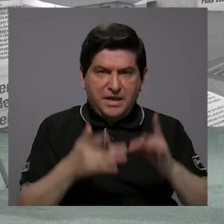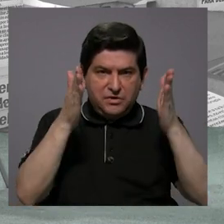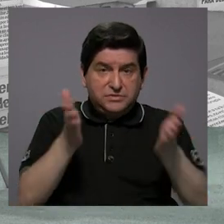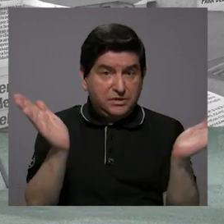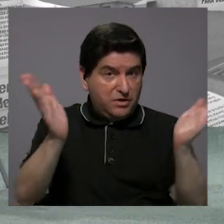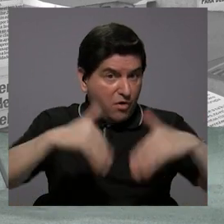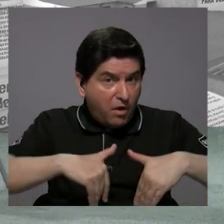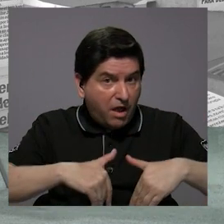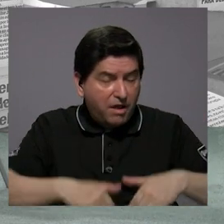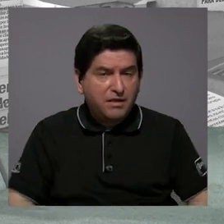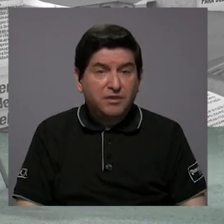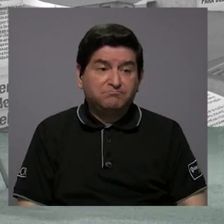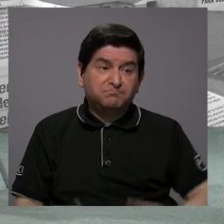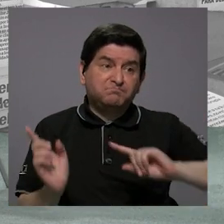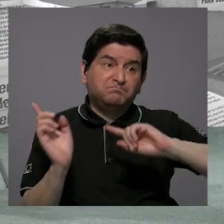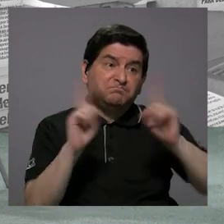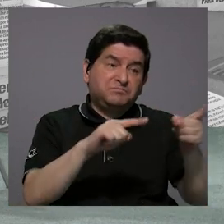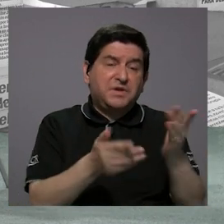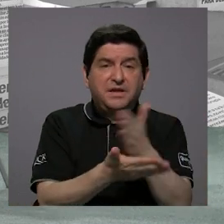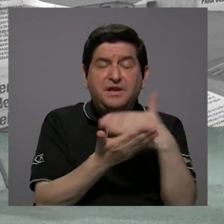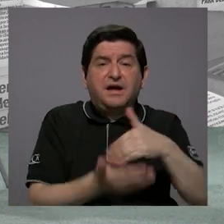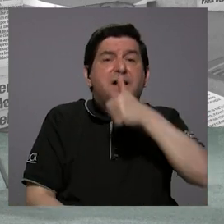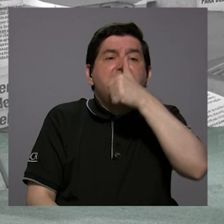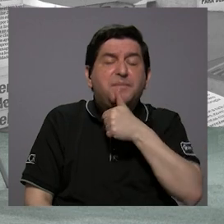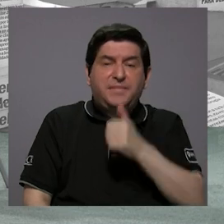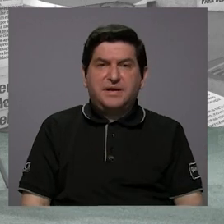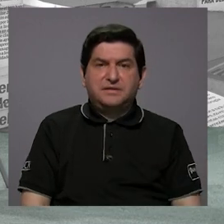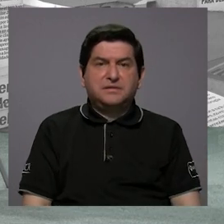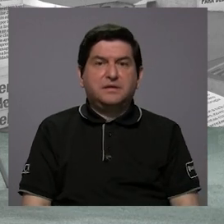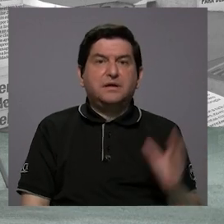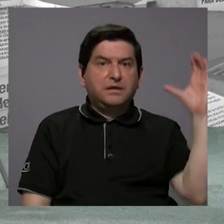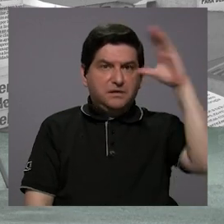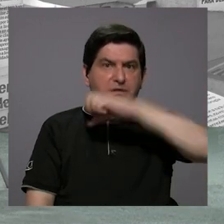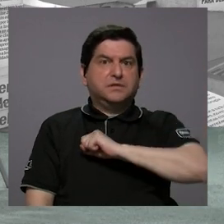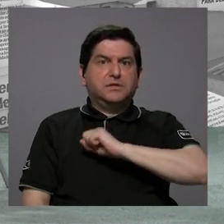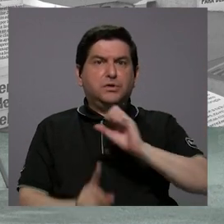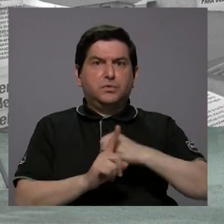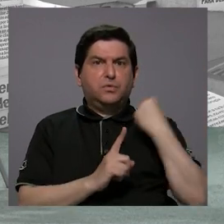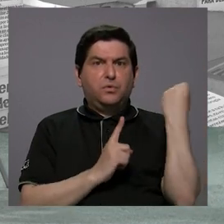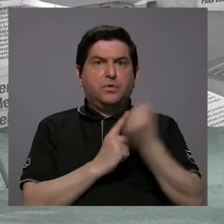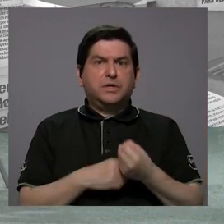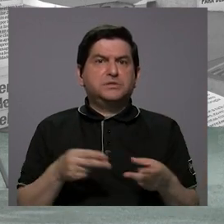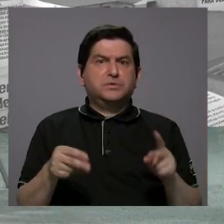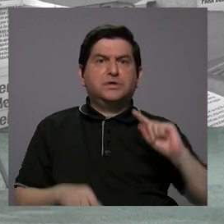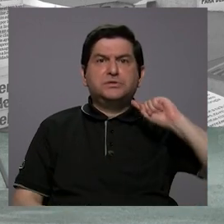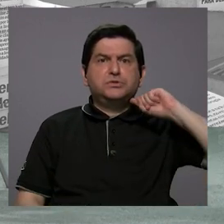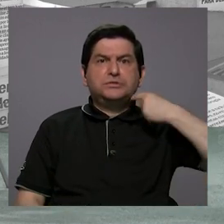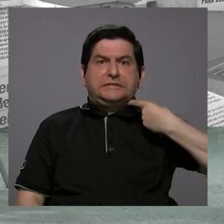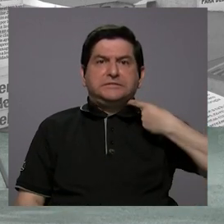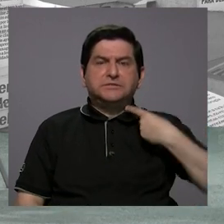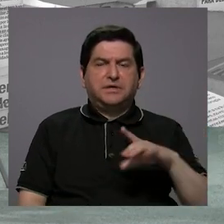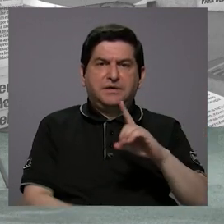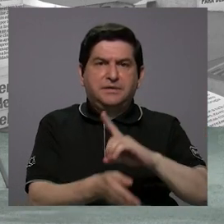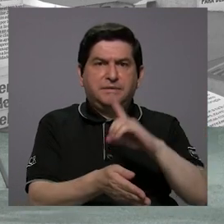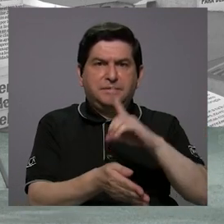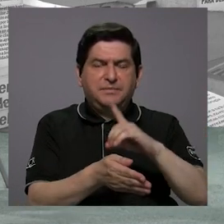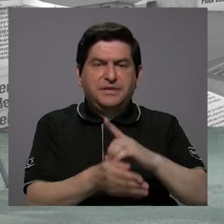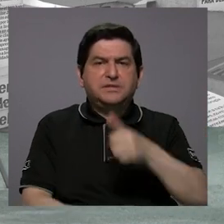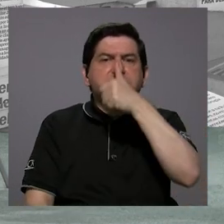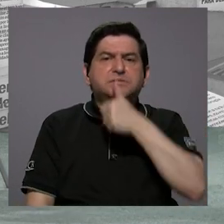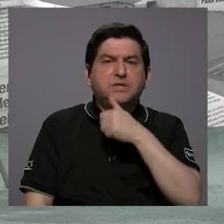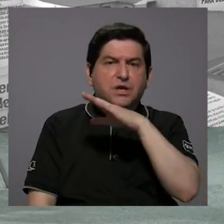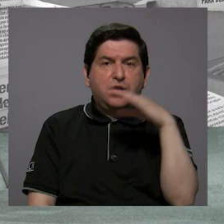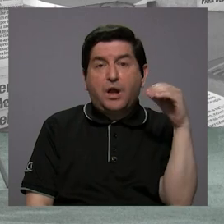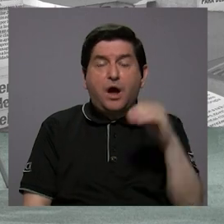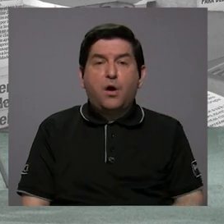especialistas no están, tendrá que ir a la parte privada y verá que es, digamos, algo muy costoso la medicina privada o